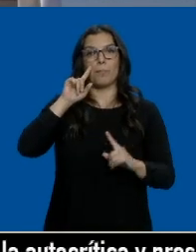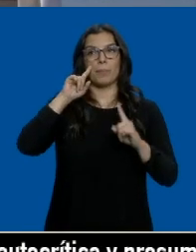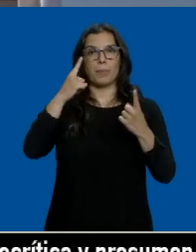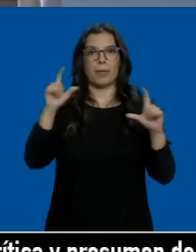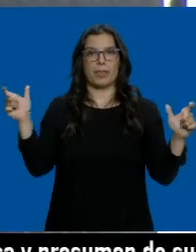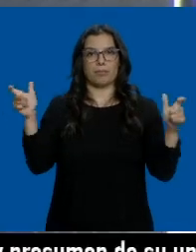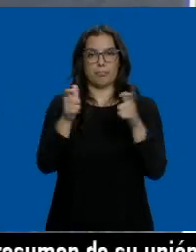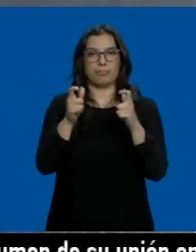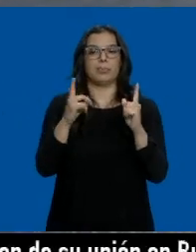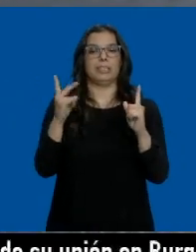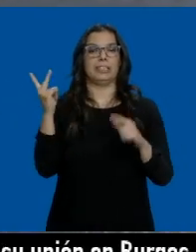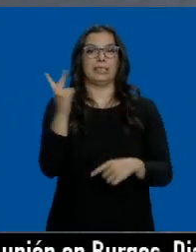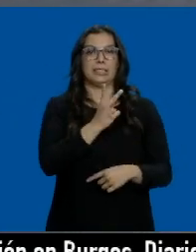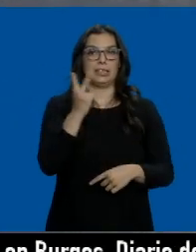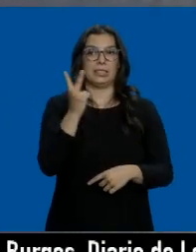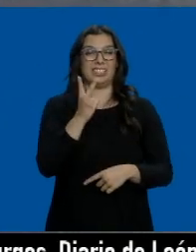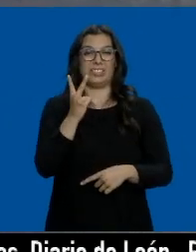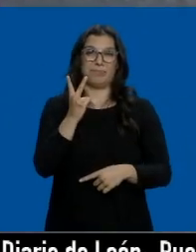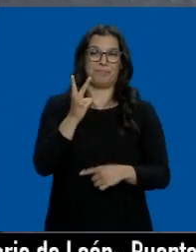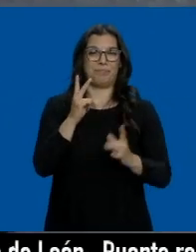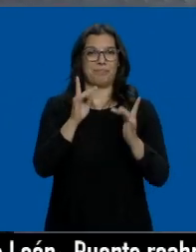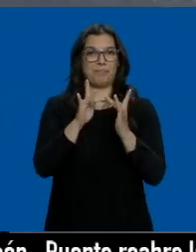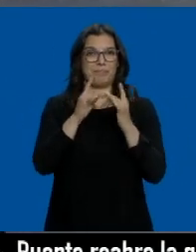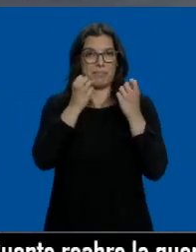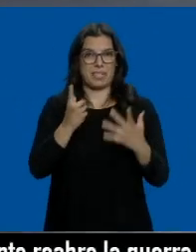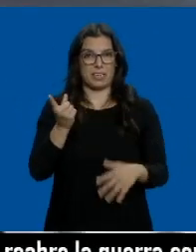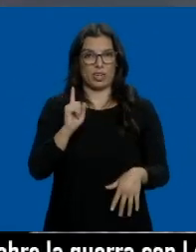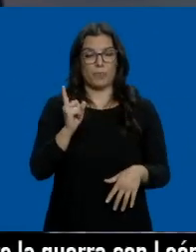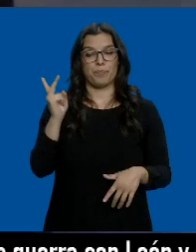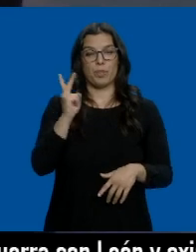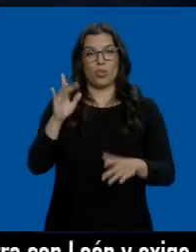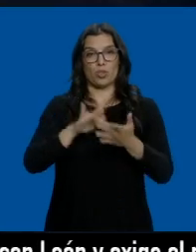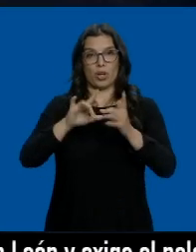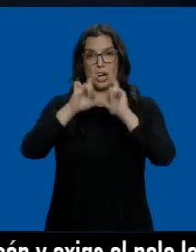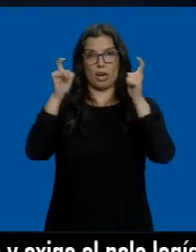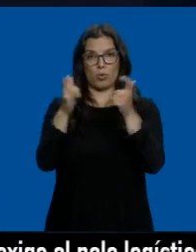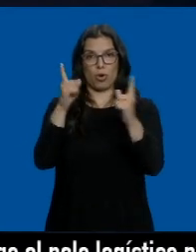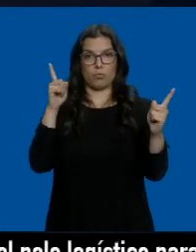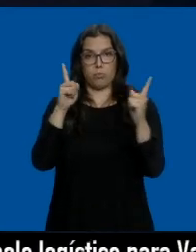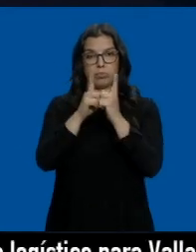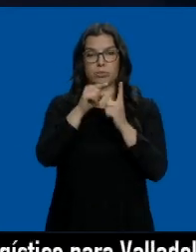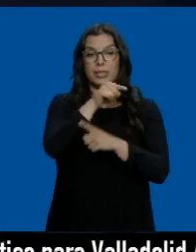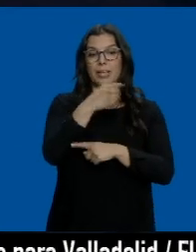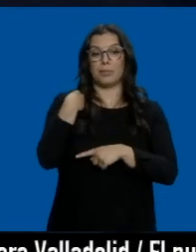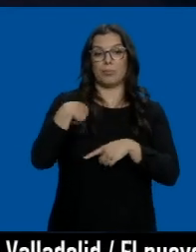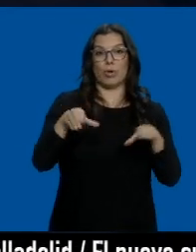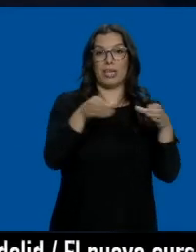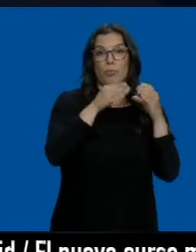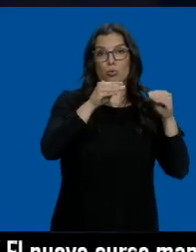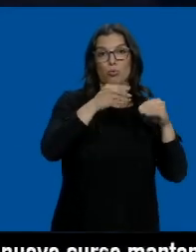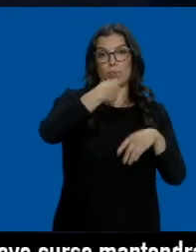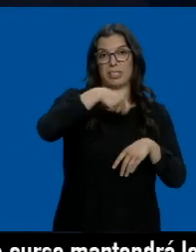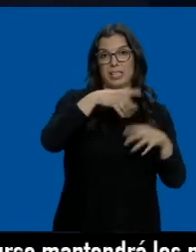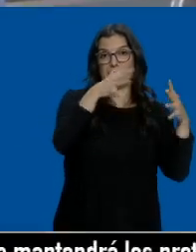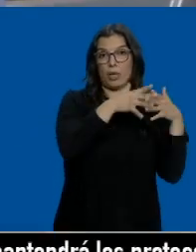con las relaciones bilaterales en su peor momento. Ambos tendrán una reunión cara a cara que ha sido extremadamente medida por la Casa